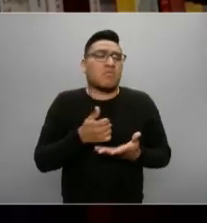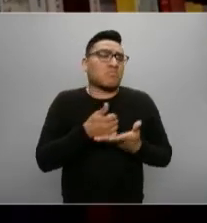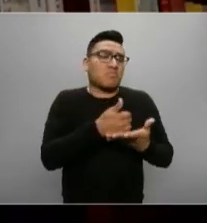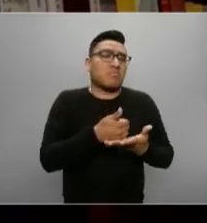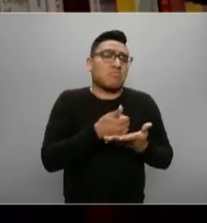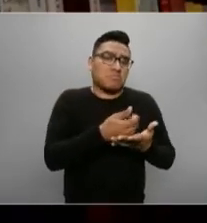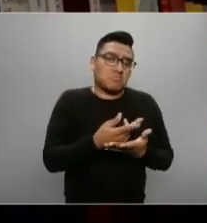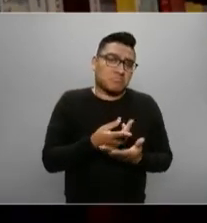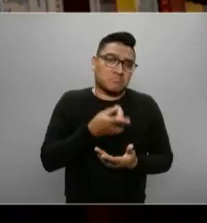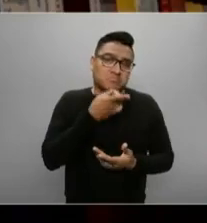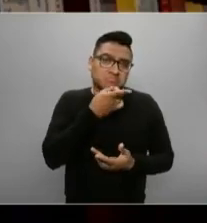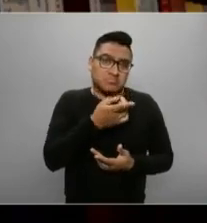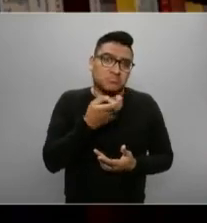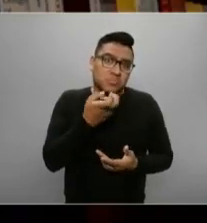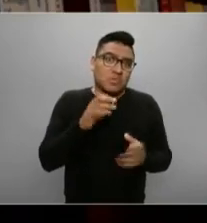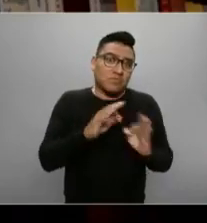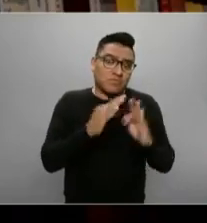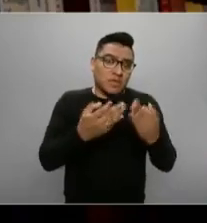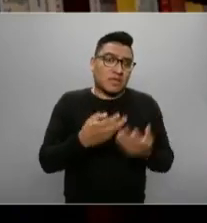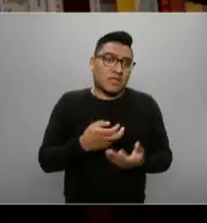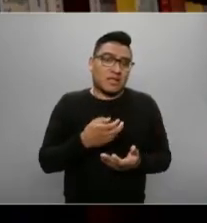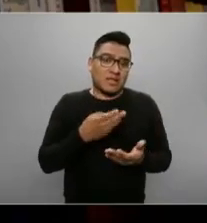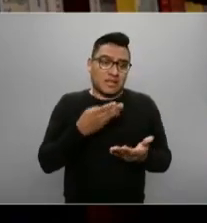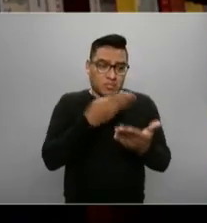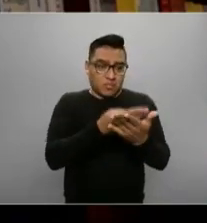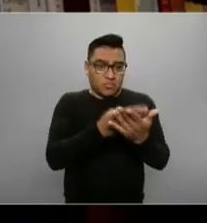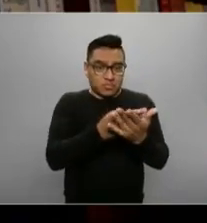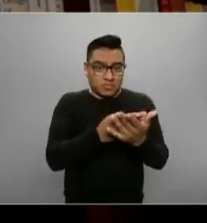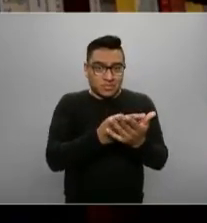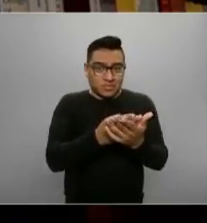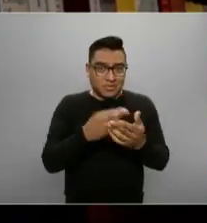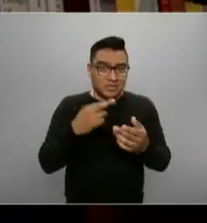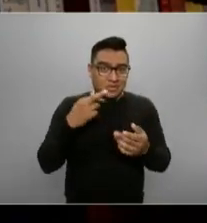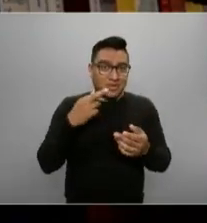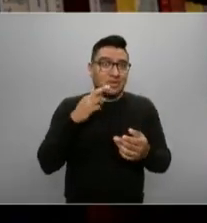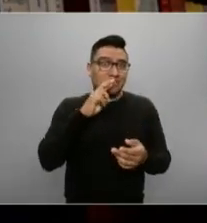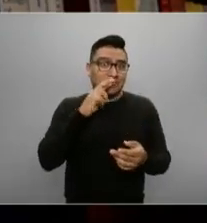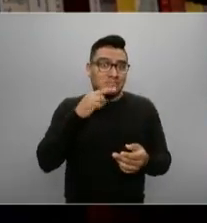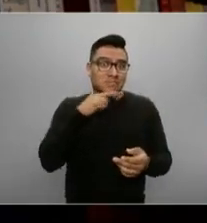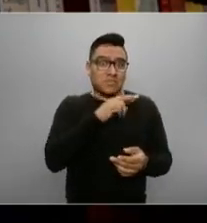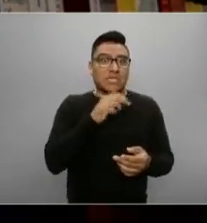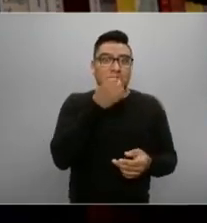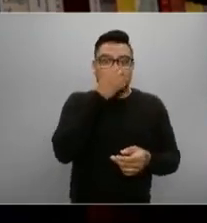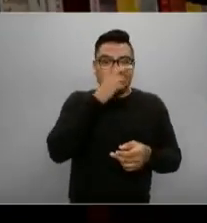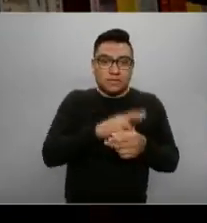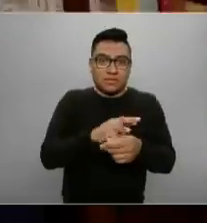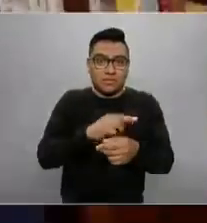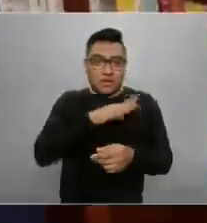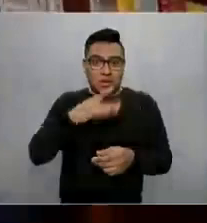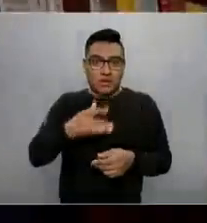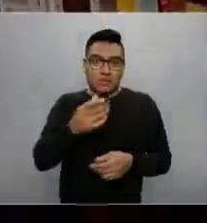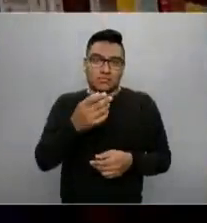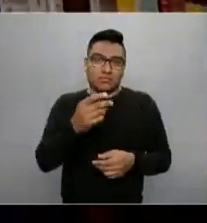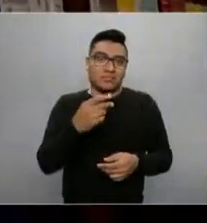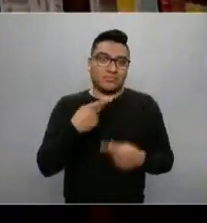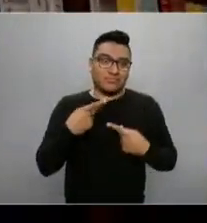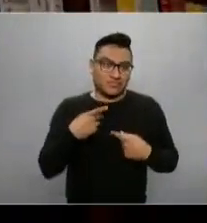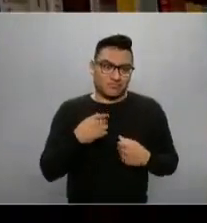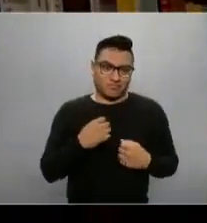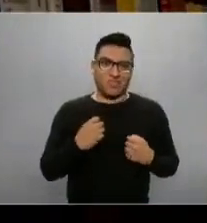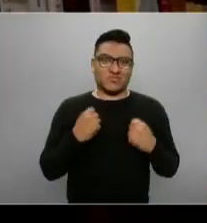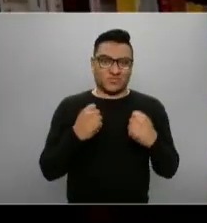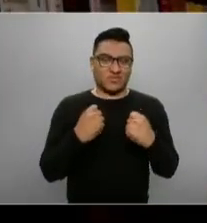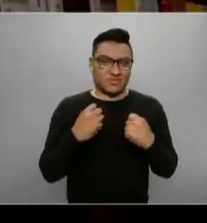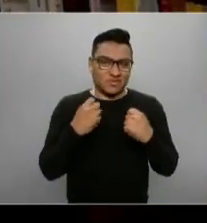es lo que se le estaría dando a través de esta resolución. Entonces, el secretario general quedaría más empoderado para poder empezarse a mover,